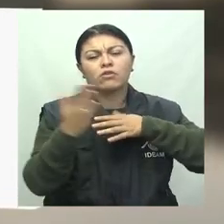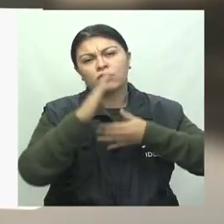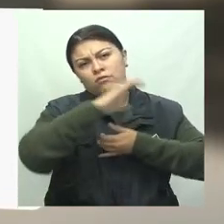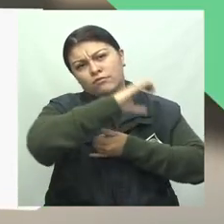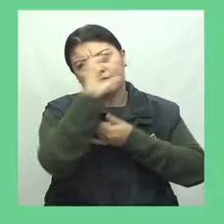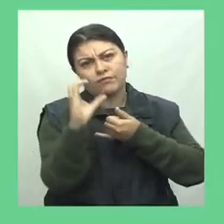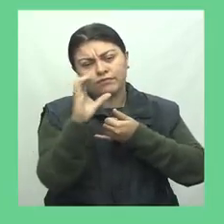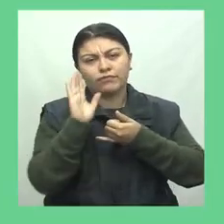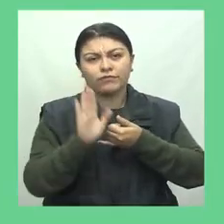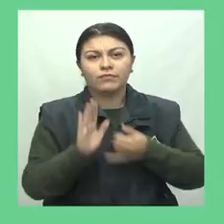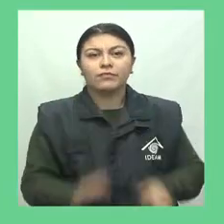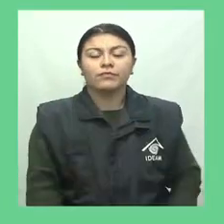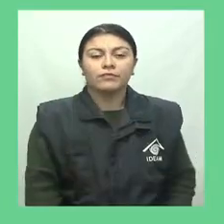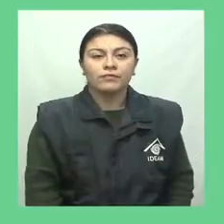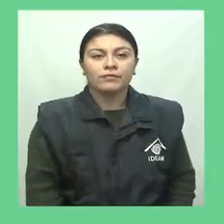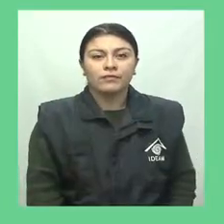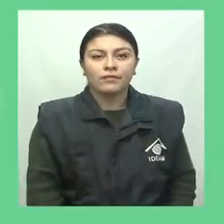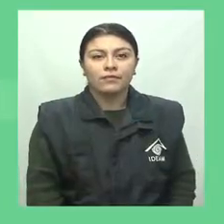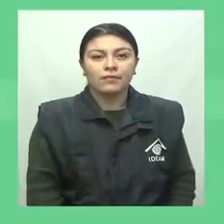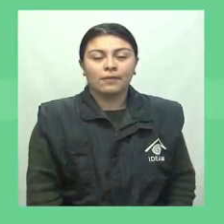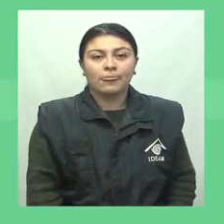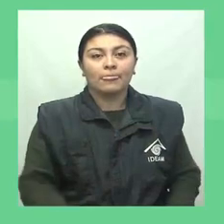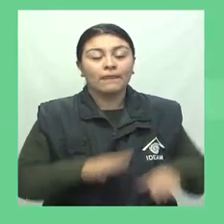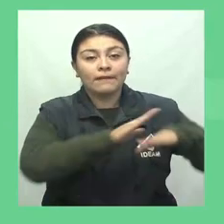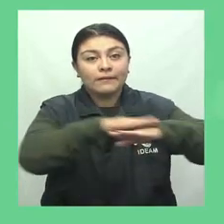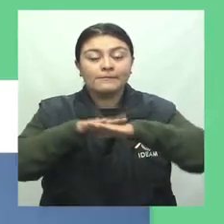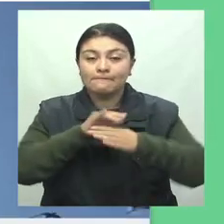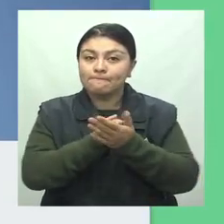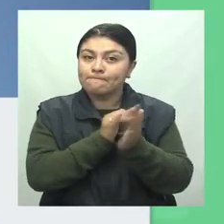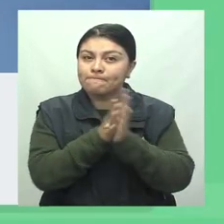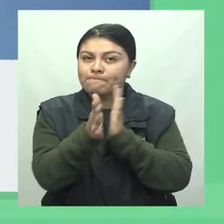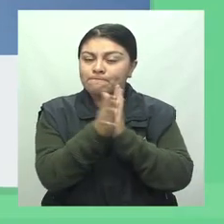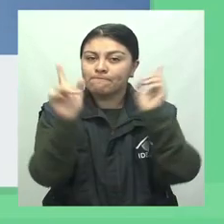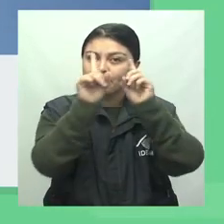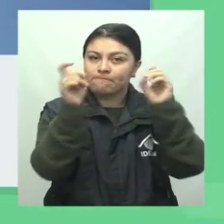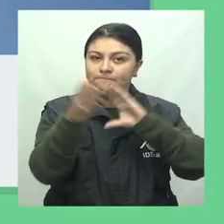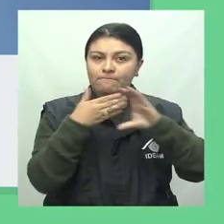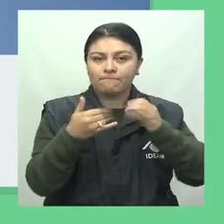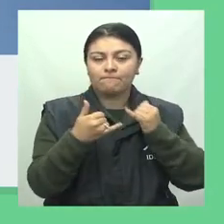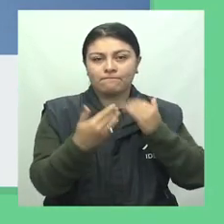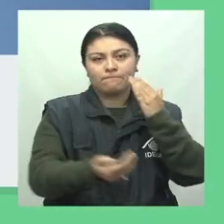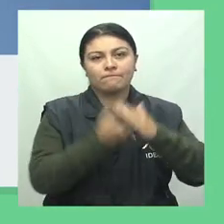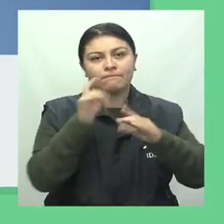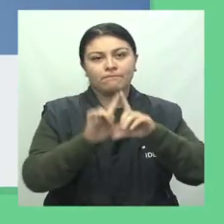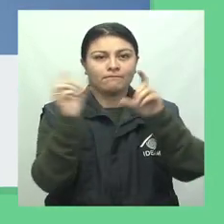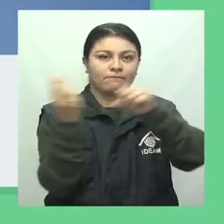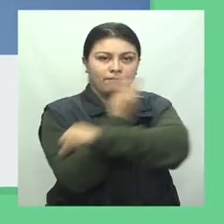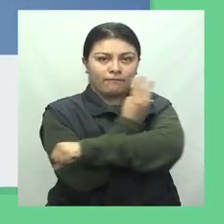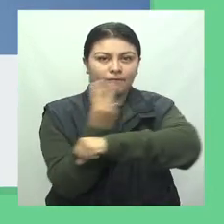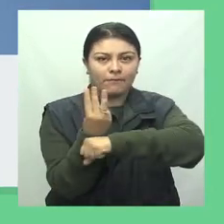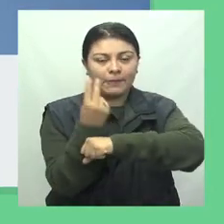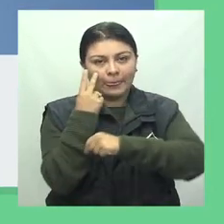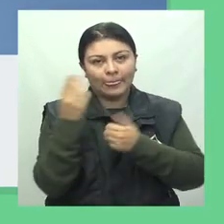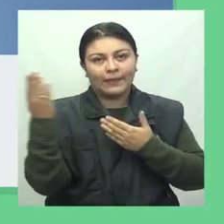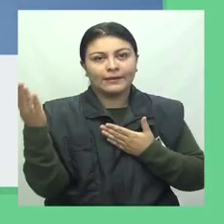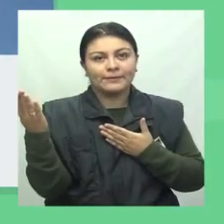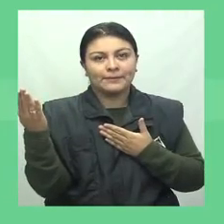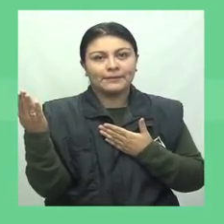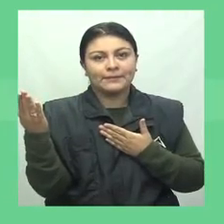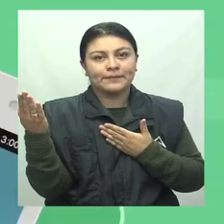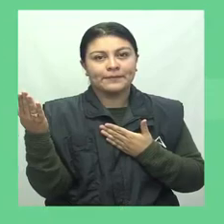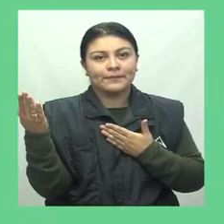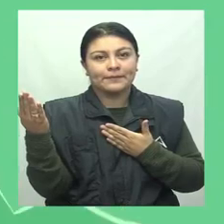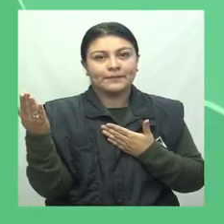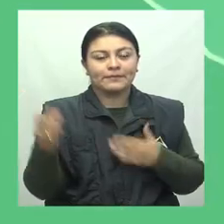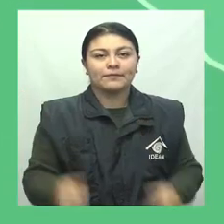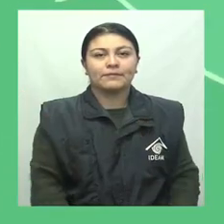del mar Caribe colombiano. Para mayor información sobre el pronóstico del tiempo, visítenos en www.ideam.gov.co.